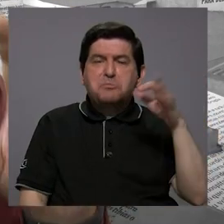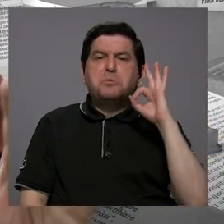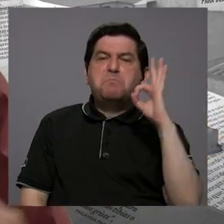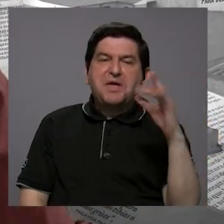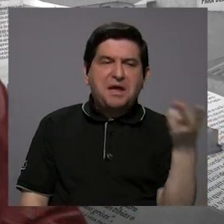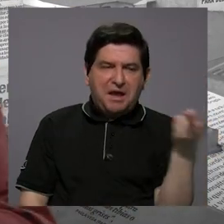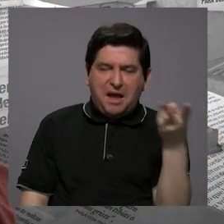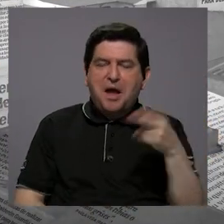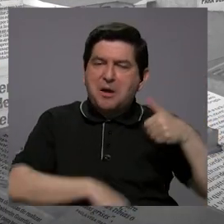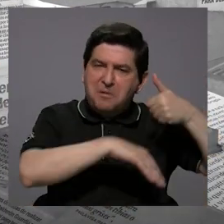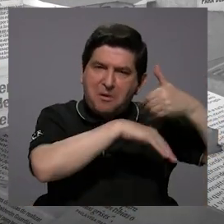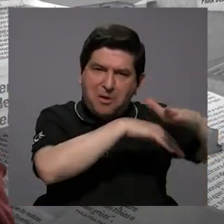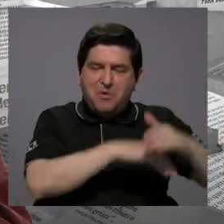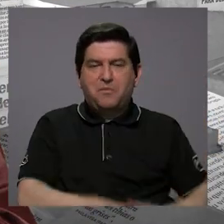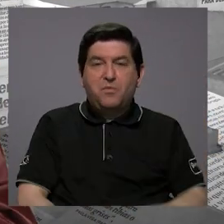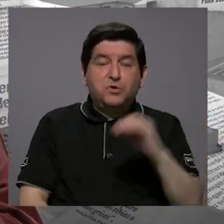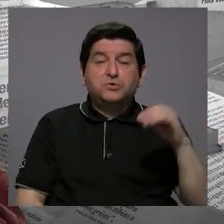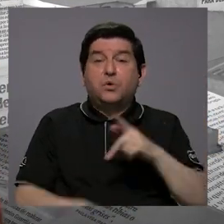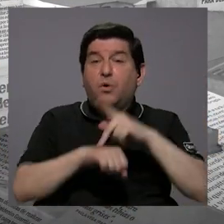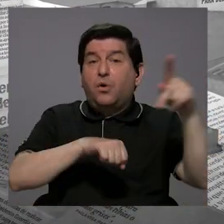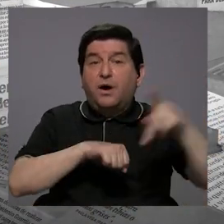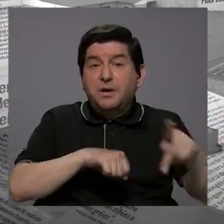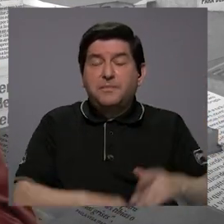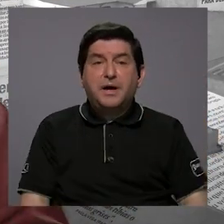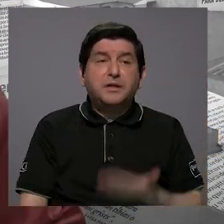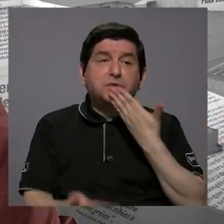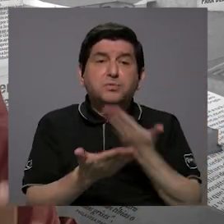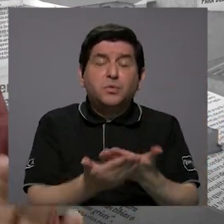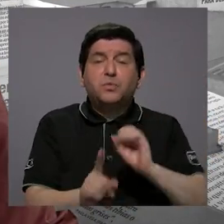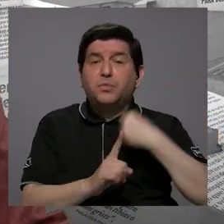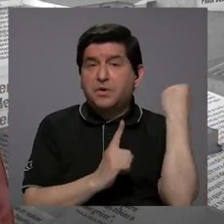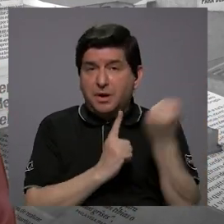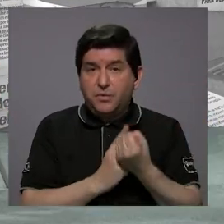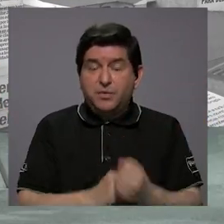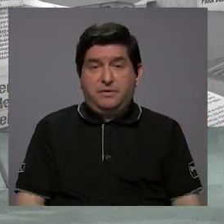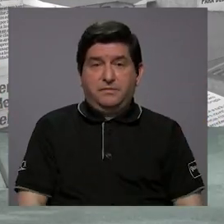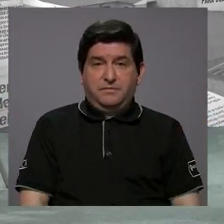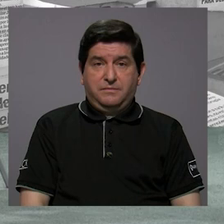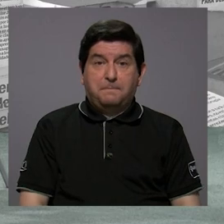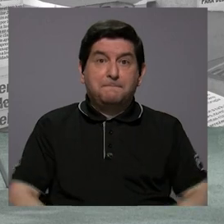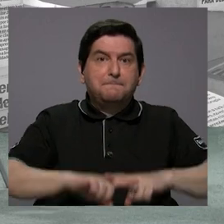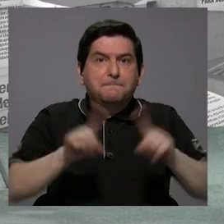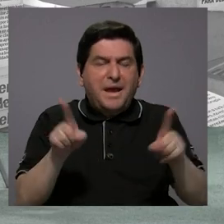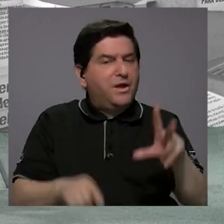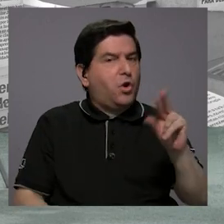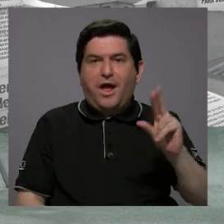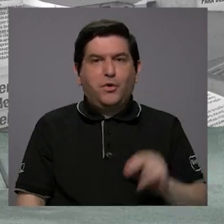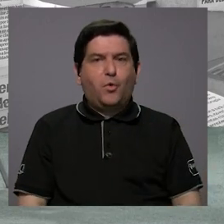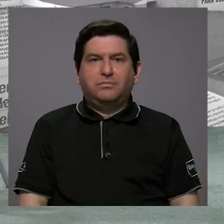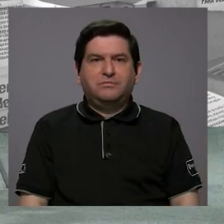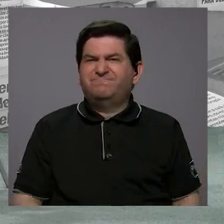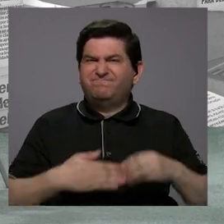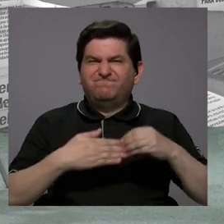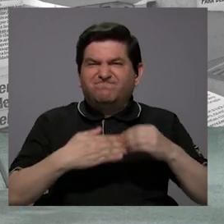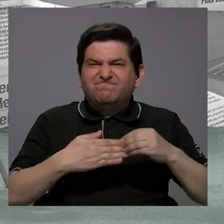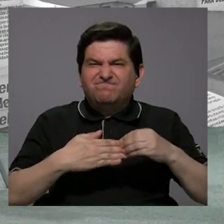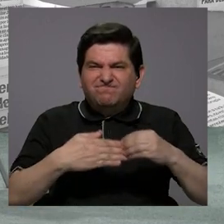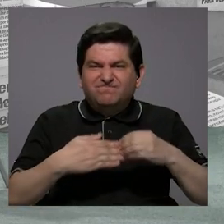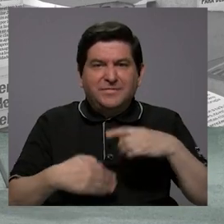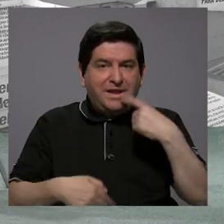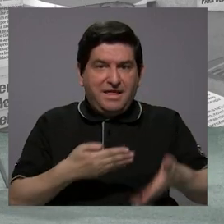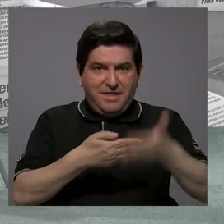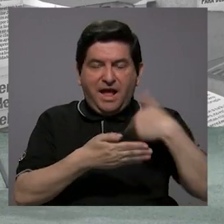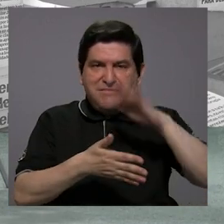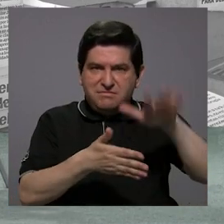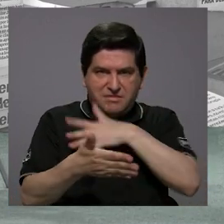bonito, ahí están los dos, o se van los dos para Pérez de León, tienen buenas condiciones ahí y todo, ¿verdad? Entonces, pero no, a veces hay inflexibilidad como lo que yo le